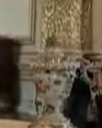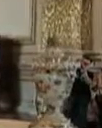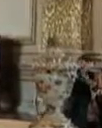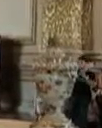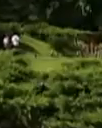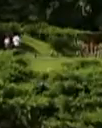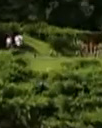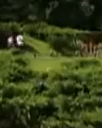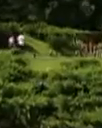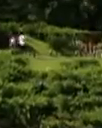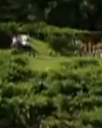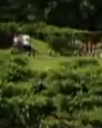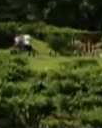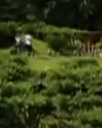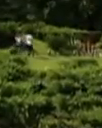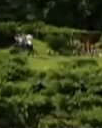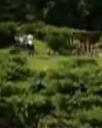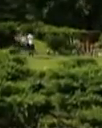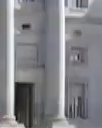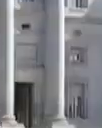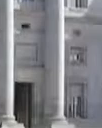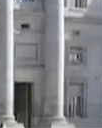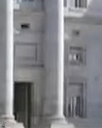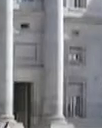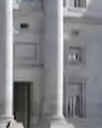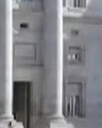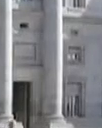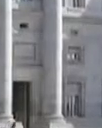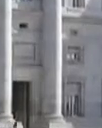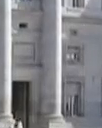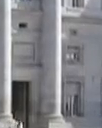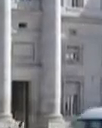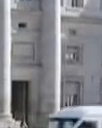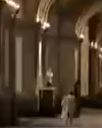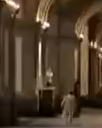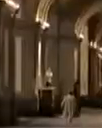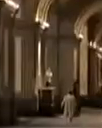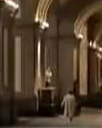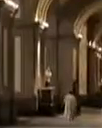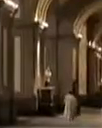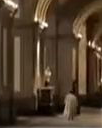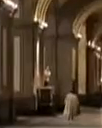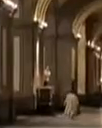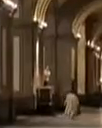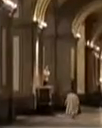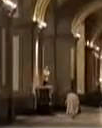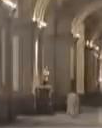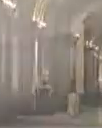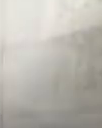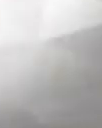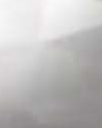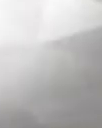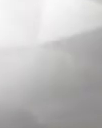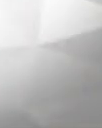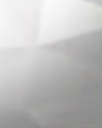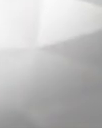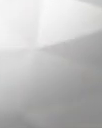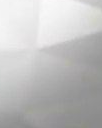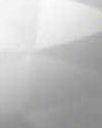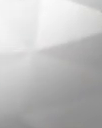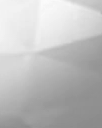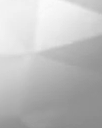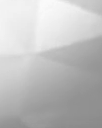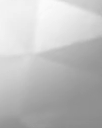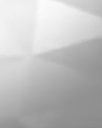rato antes que parecieras dijiste te